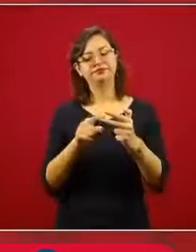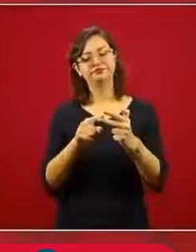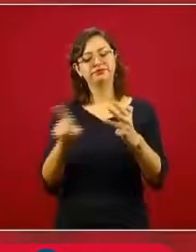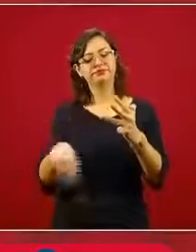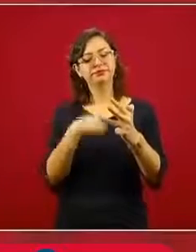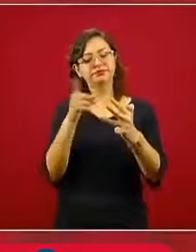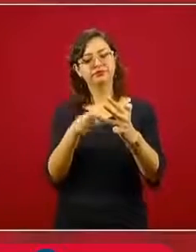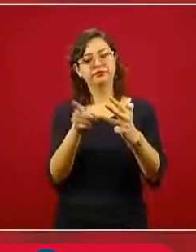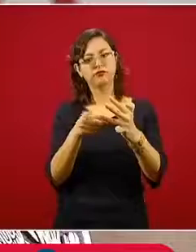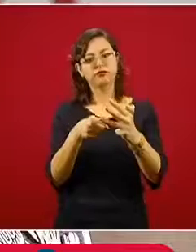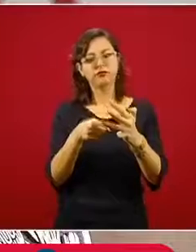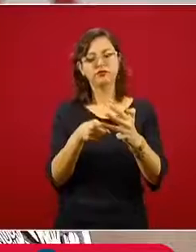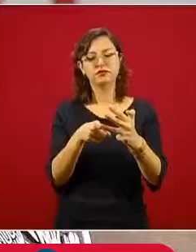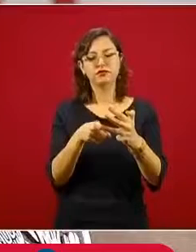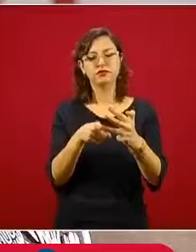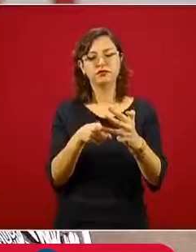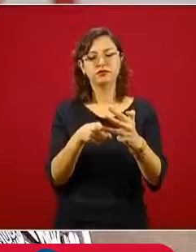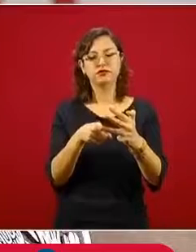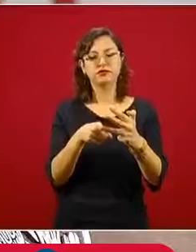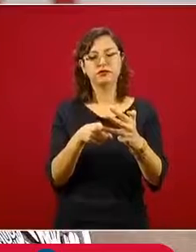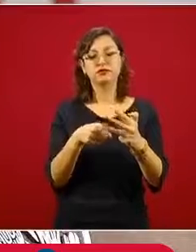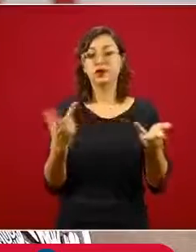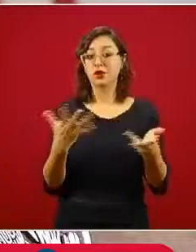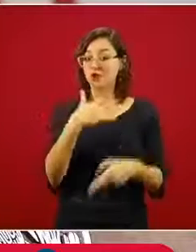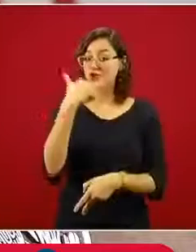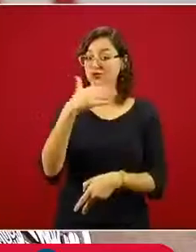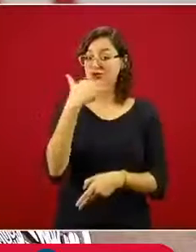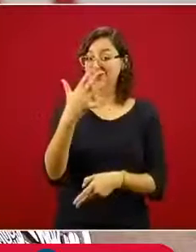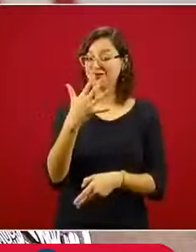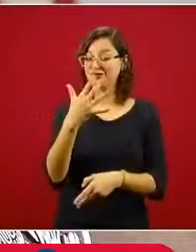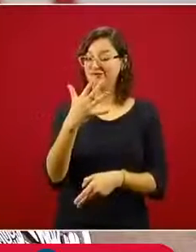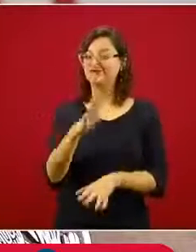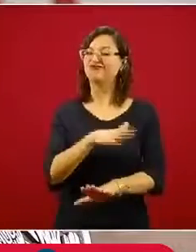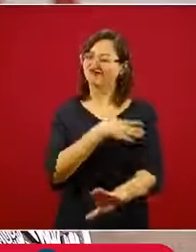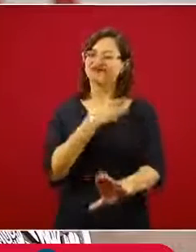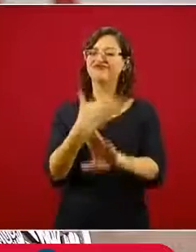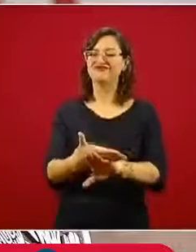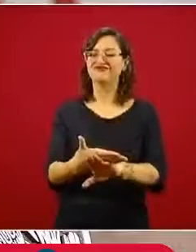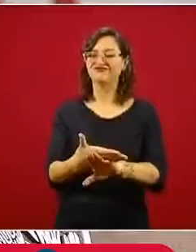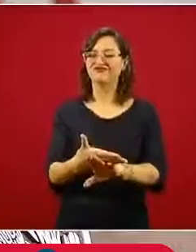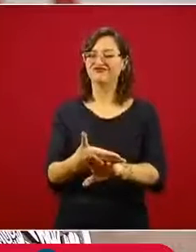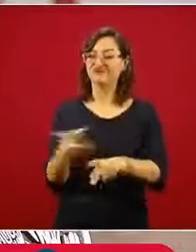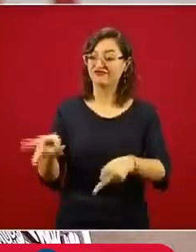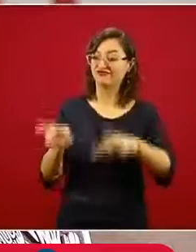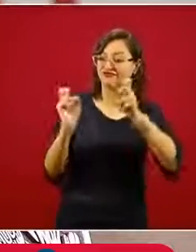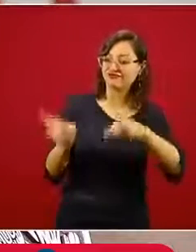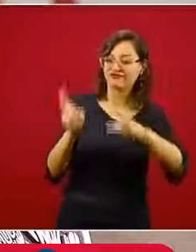Tercero, estamos en contra de la corrupción, del saqueo